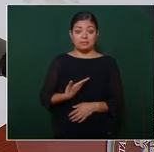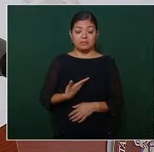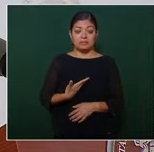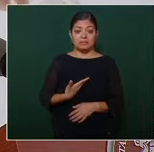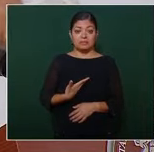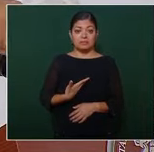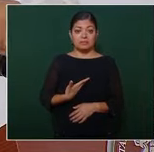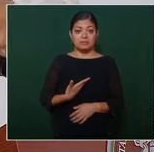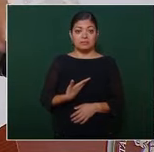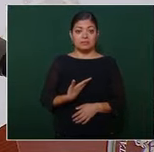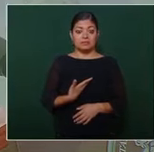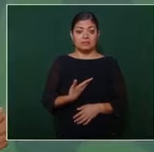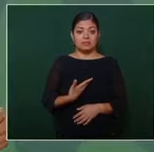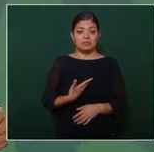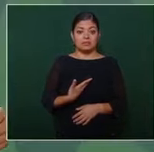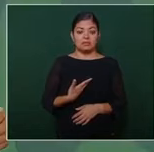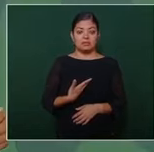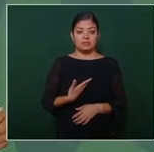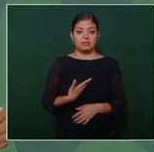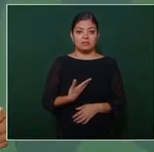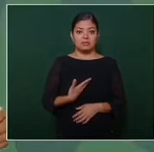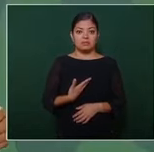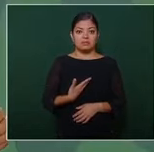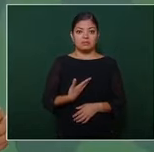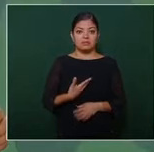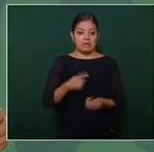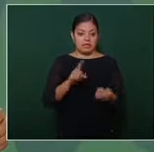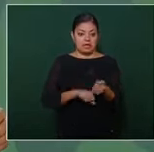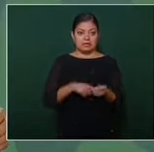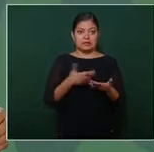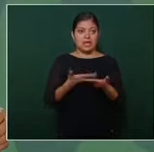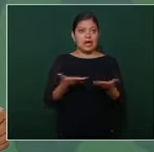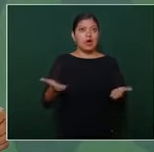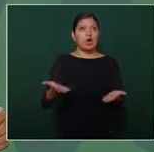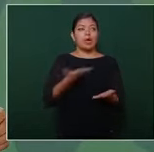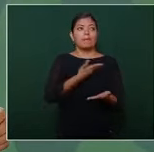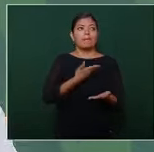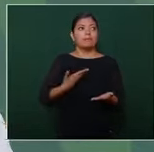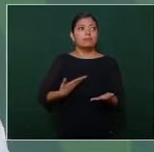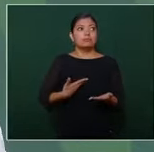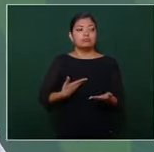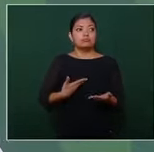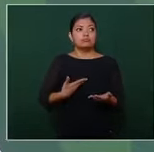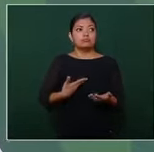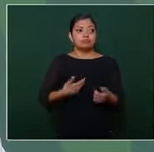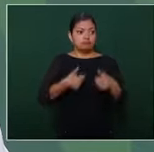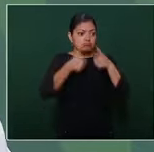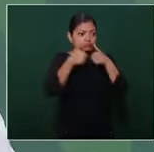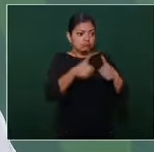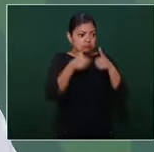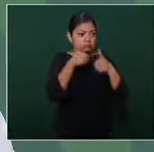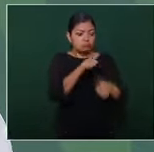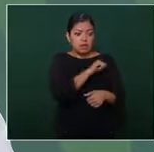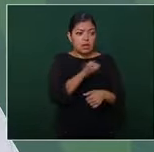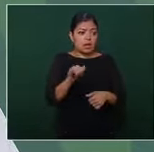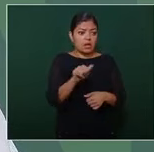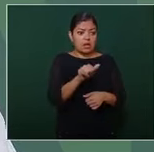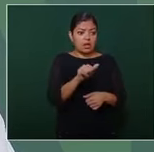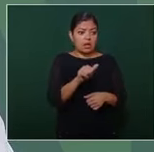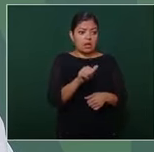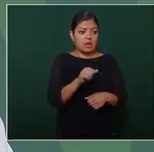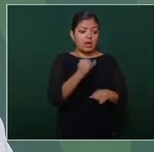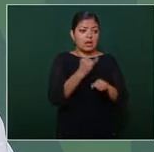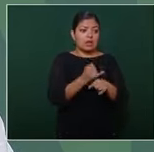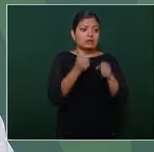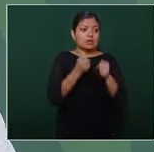había atendido tanto como ahora el problema de la inseguridad y de la violencia